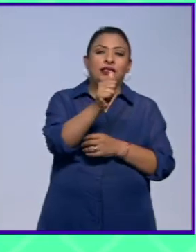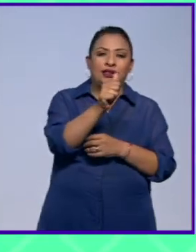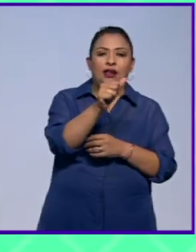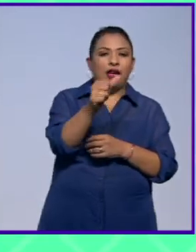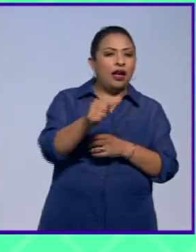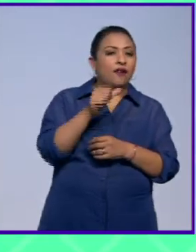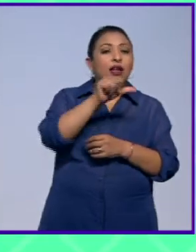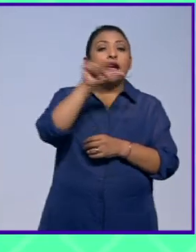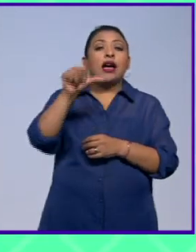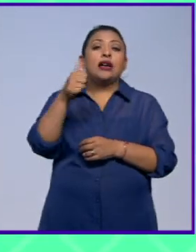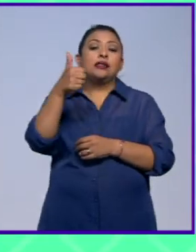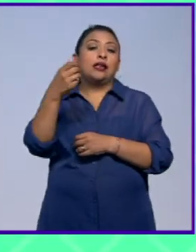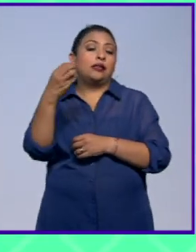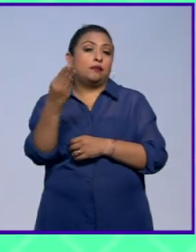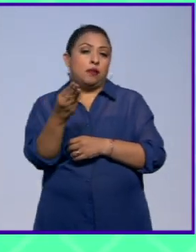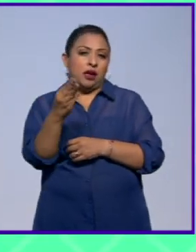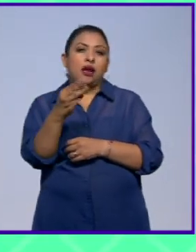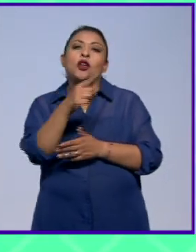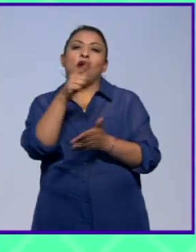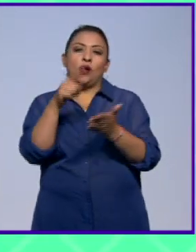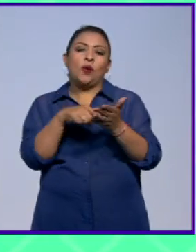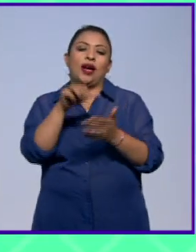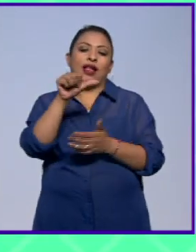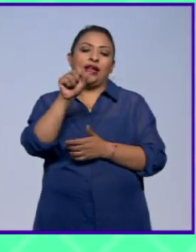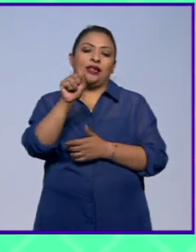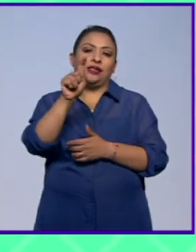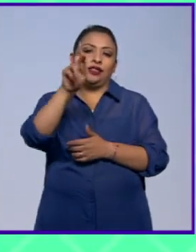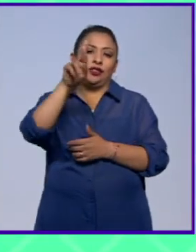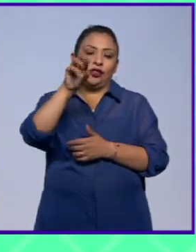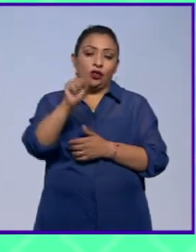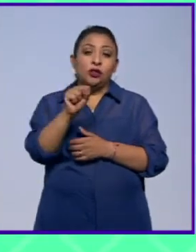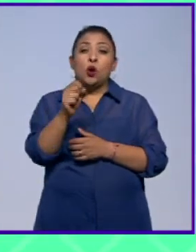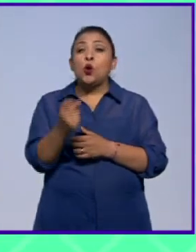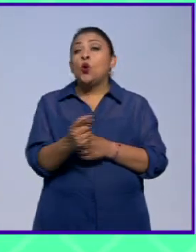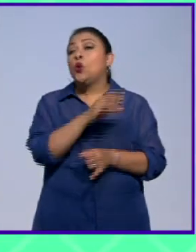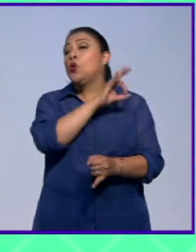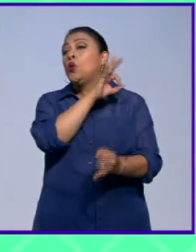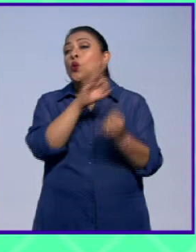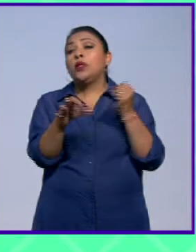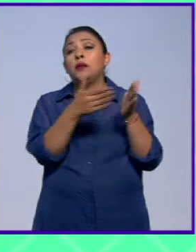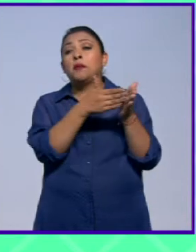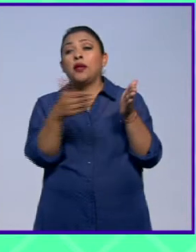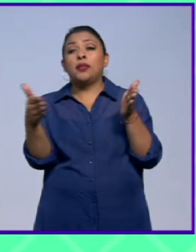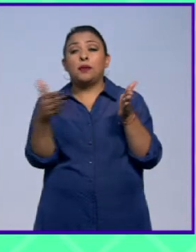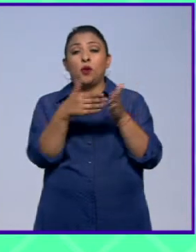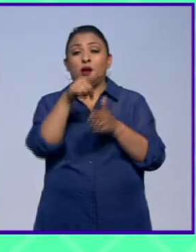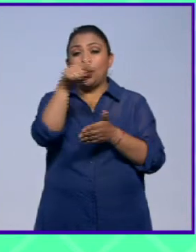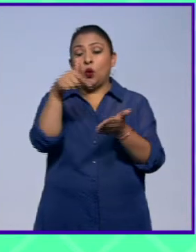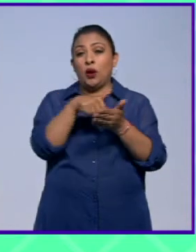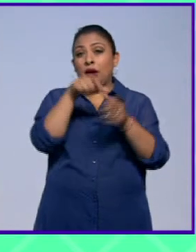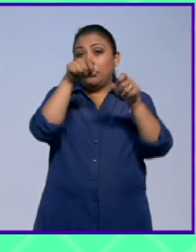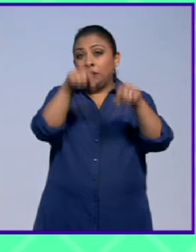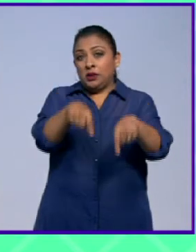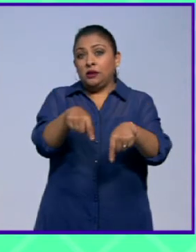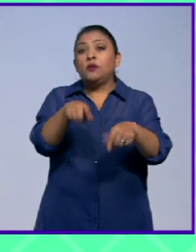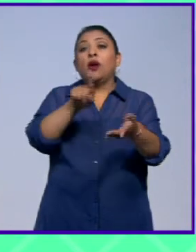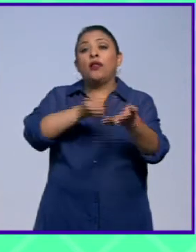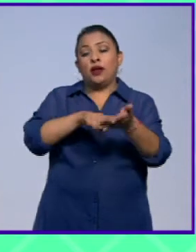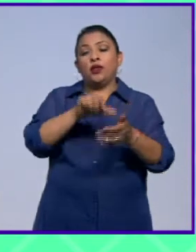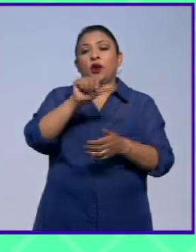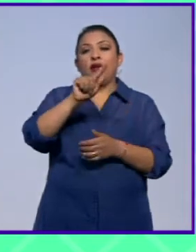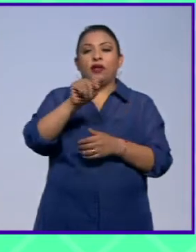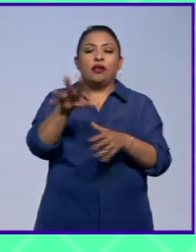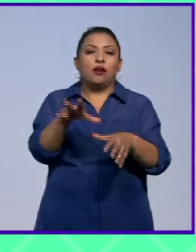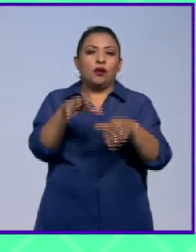de abril al 6 de mayo en la carpa Astros será la última temporada en este espacio que la compañía